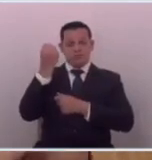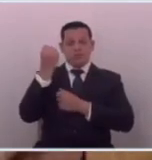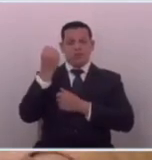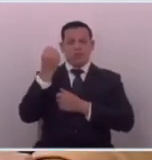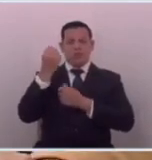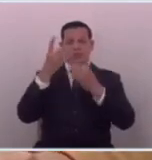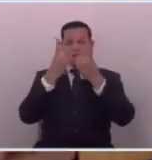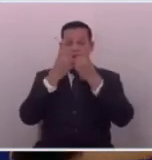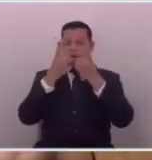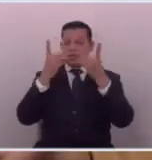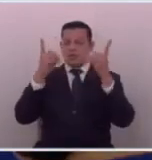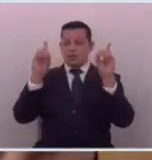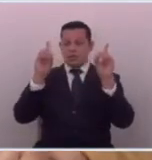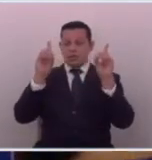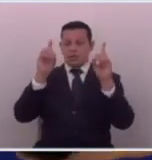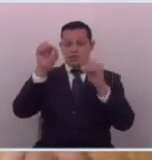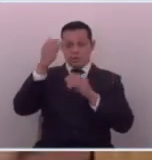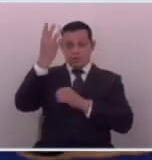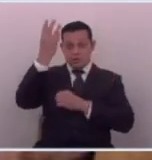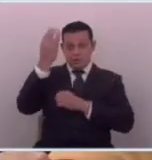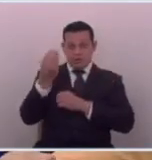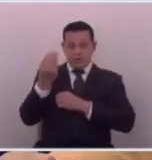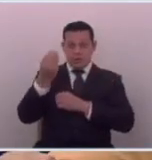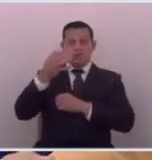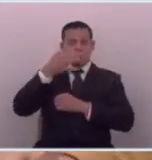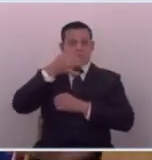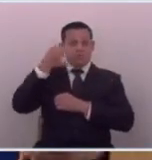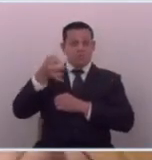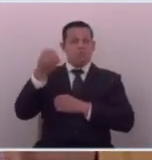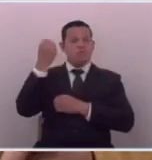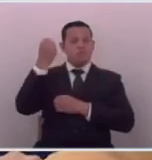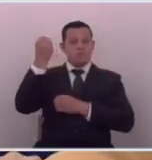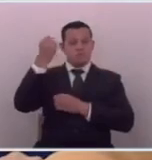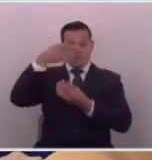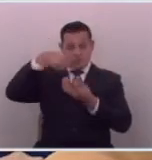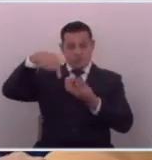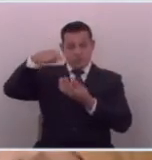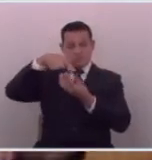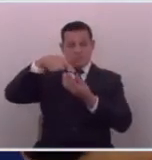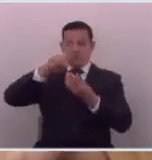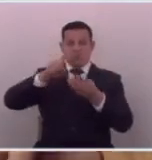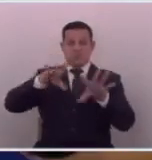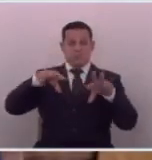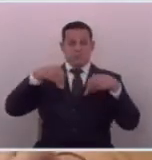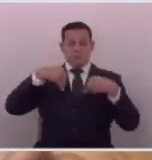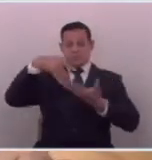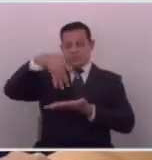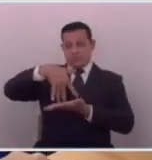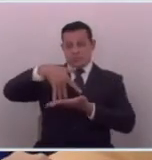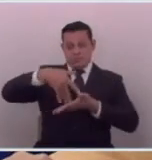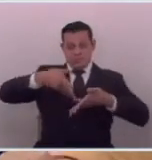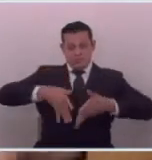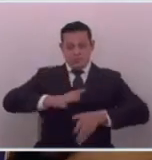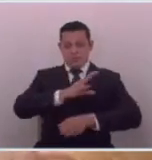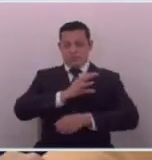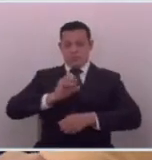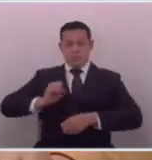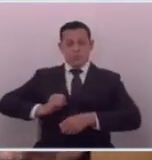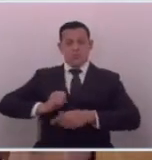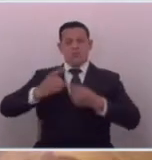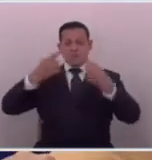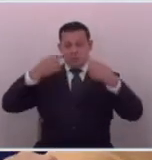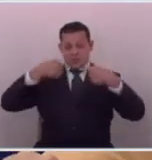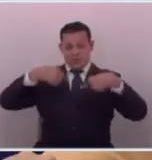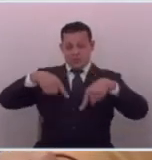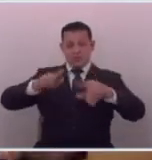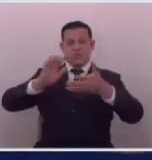en las democracias estas fechas son importantes y aunque a les duela el pueblo salvadoreño sigue